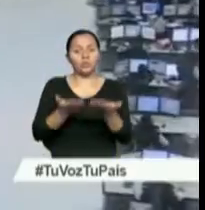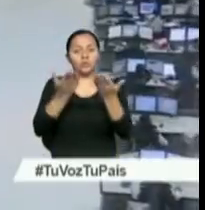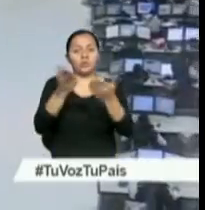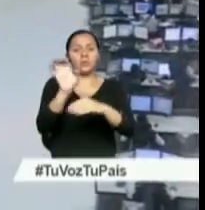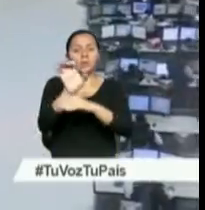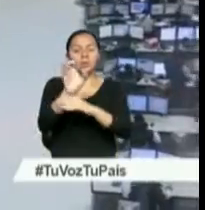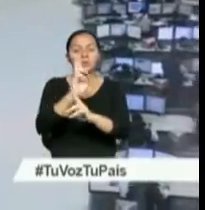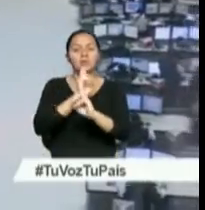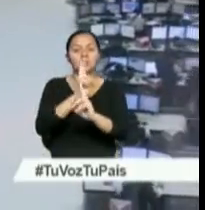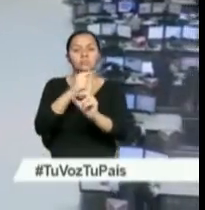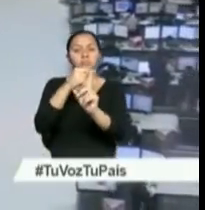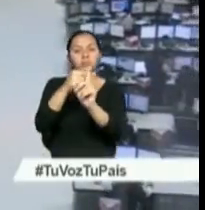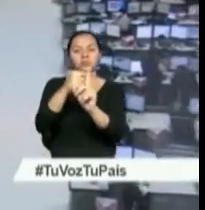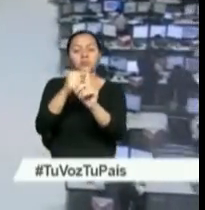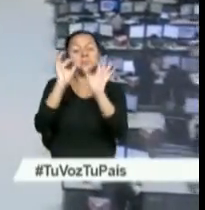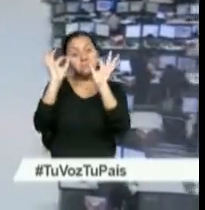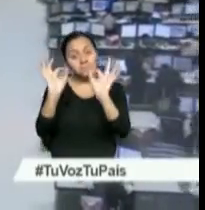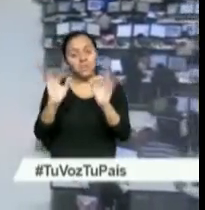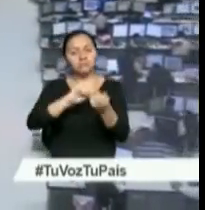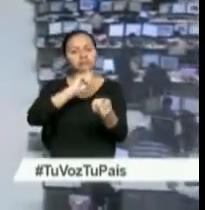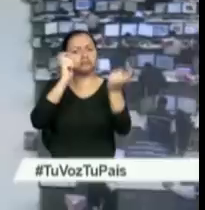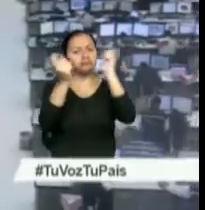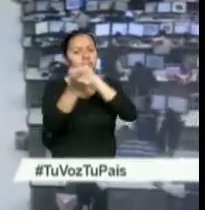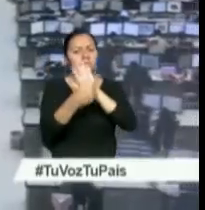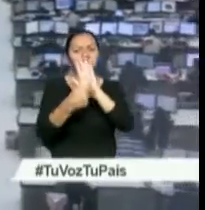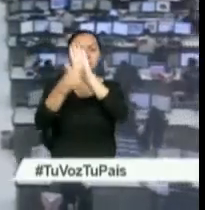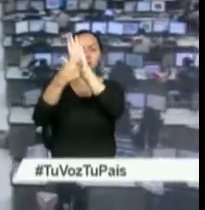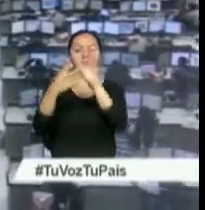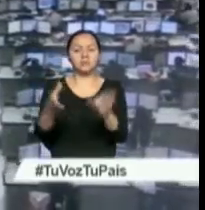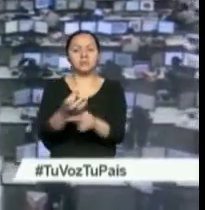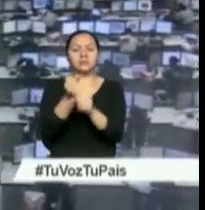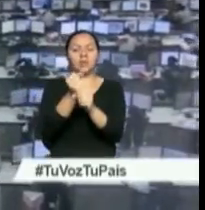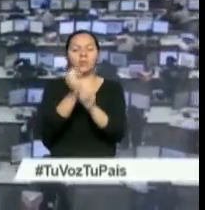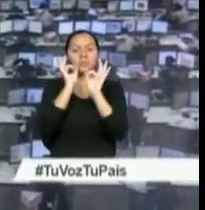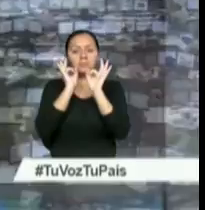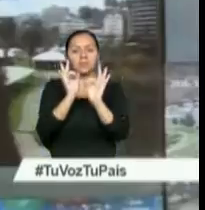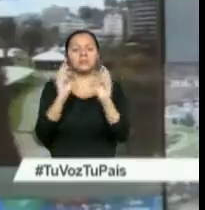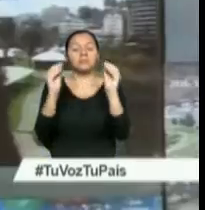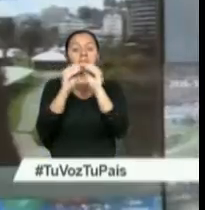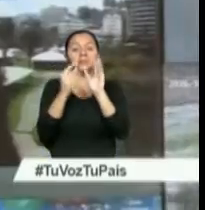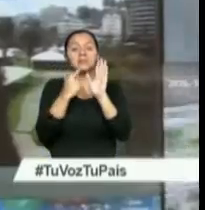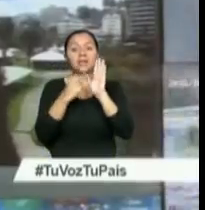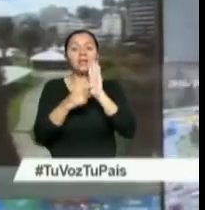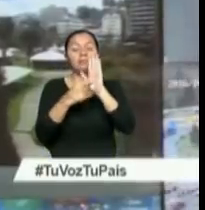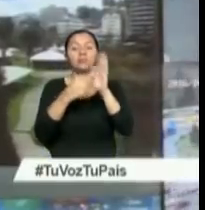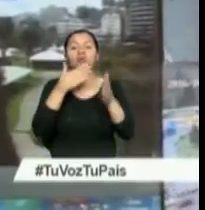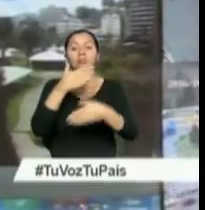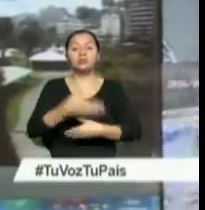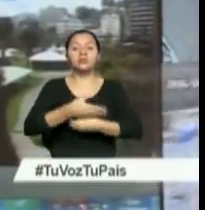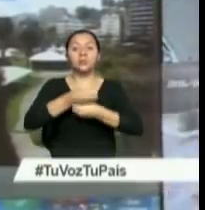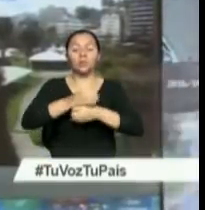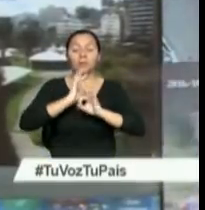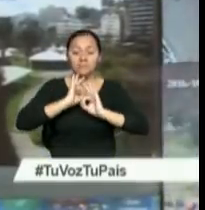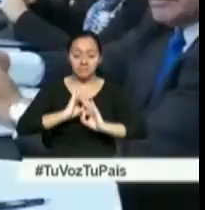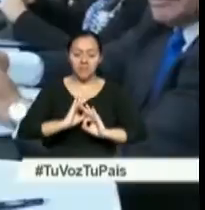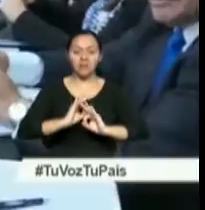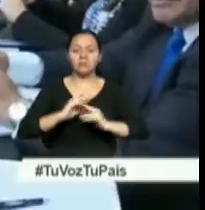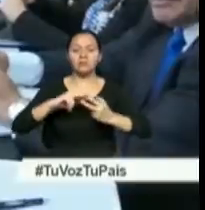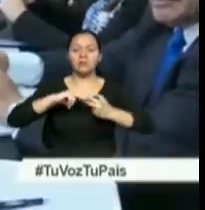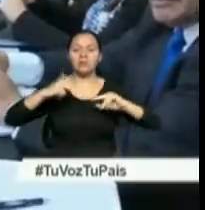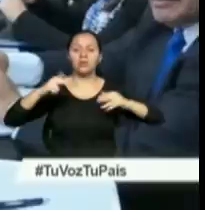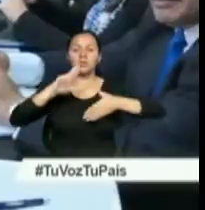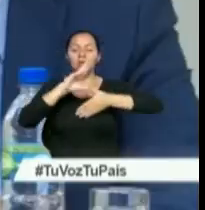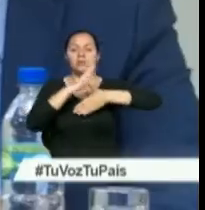claros resultados, convirtiéndose así en uno de los países más seguros y en referente en cuanto a seguridad para la región,